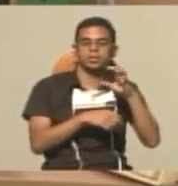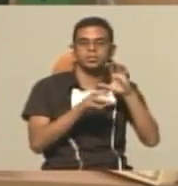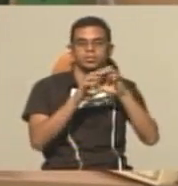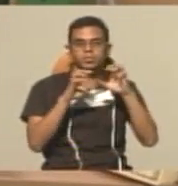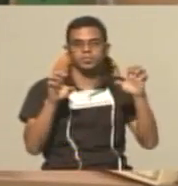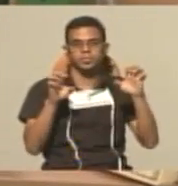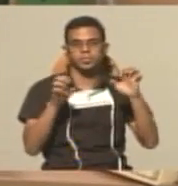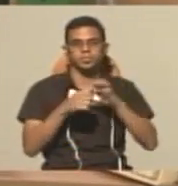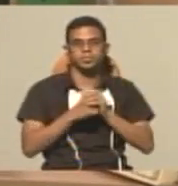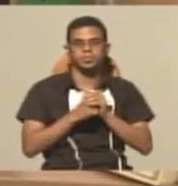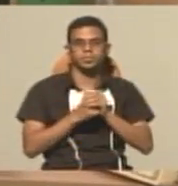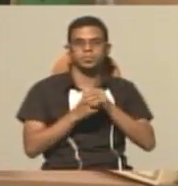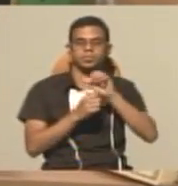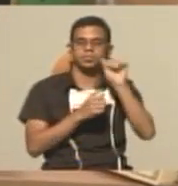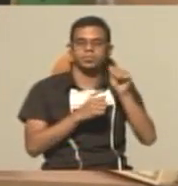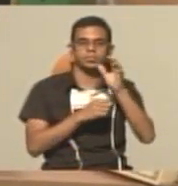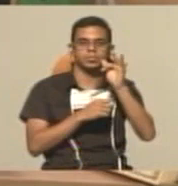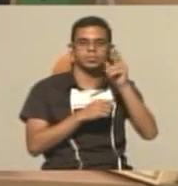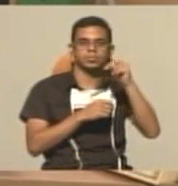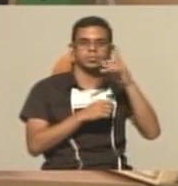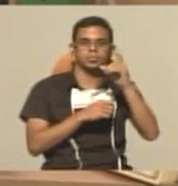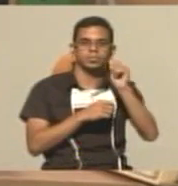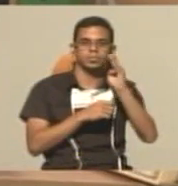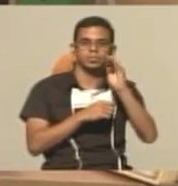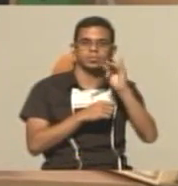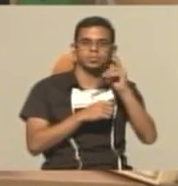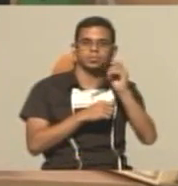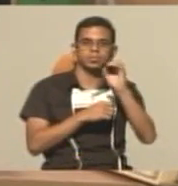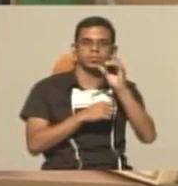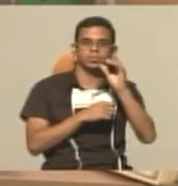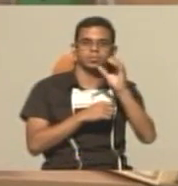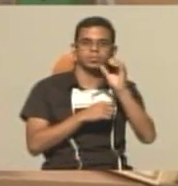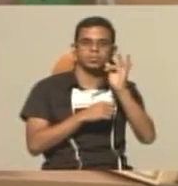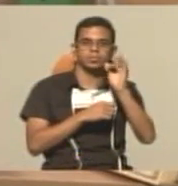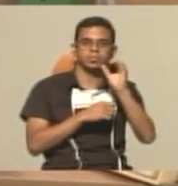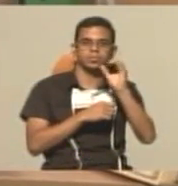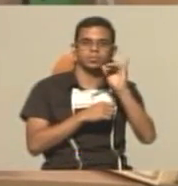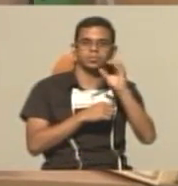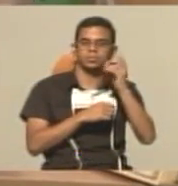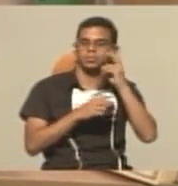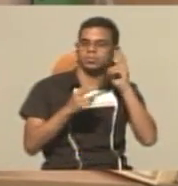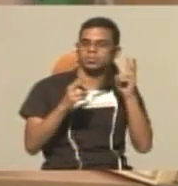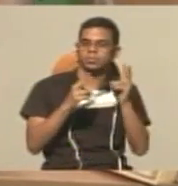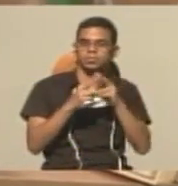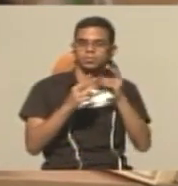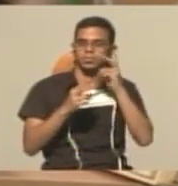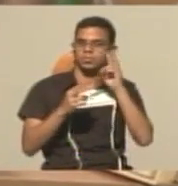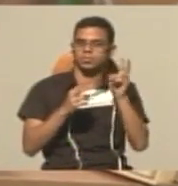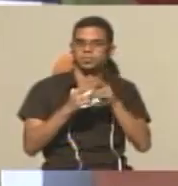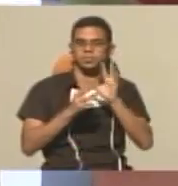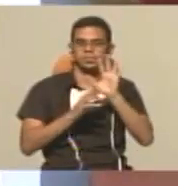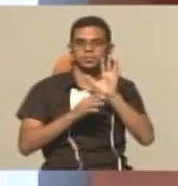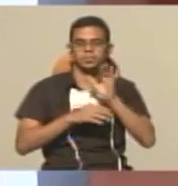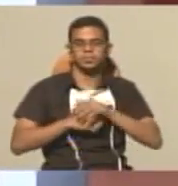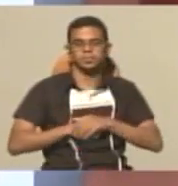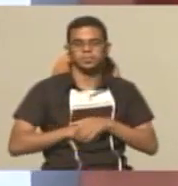arroba MPP, y la de Fundavit, arroba Fundavit Oficial. Nos vemos, hasta la próxima.